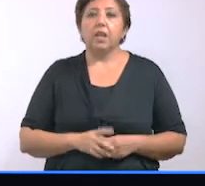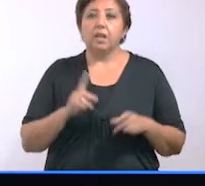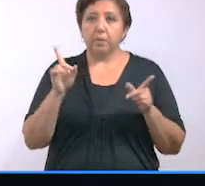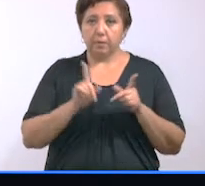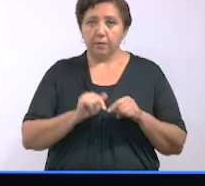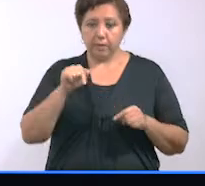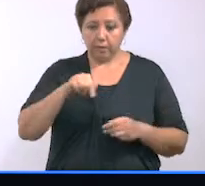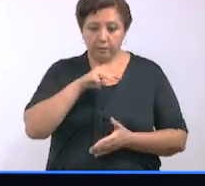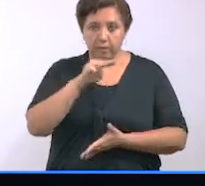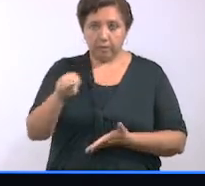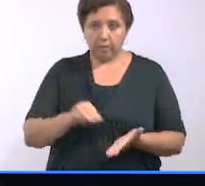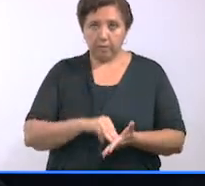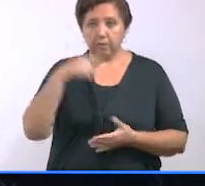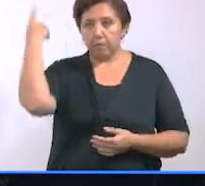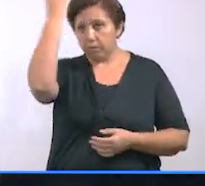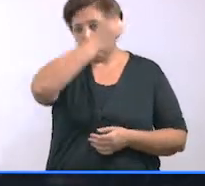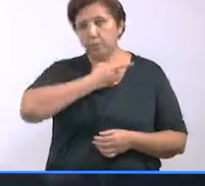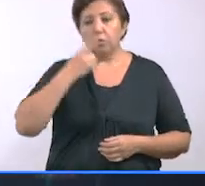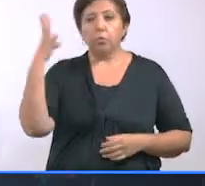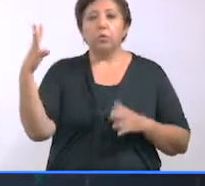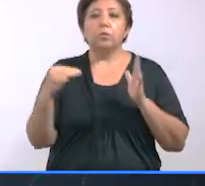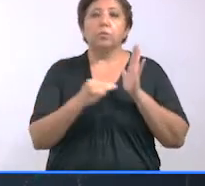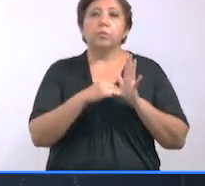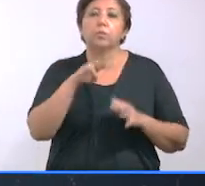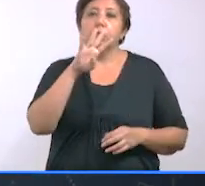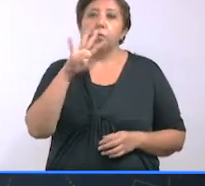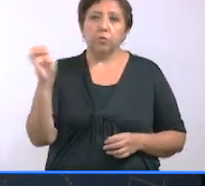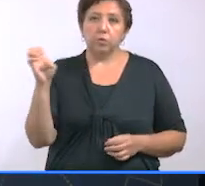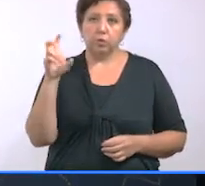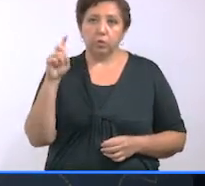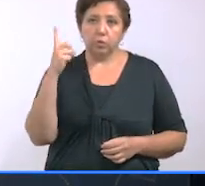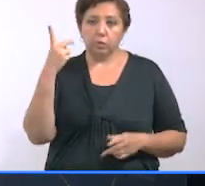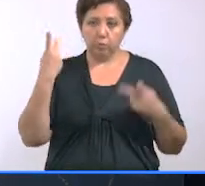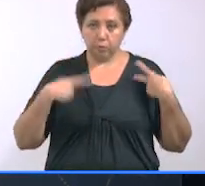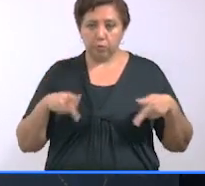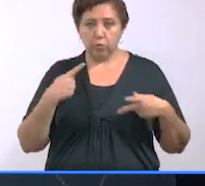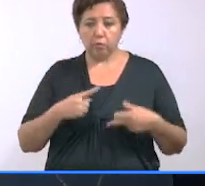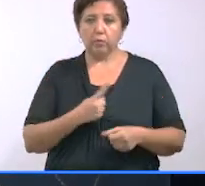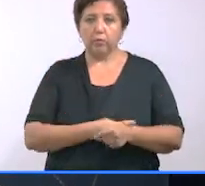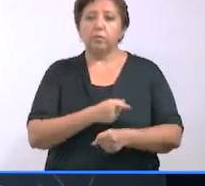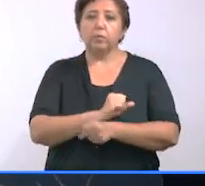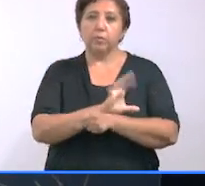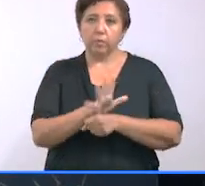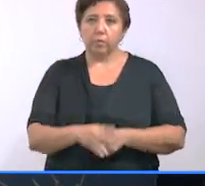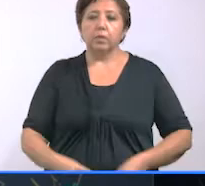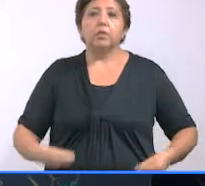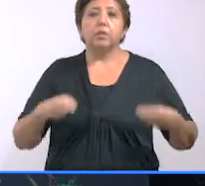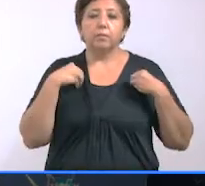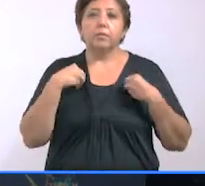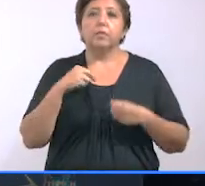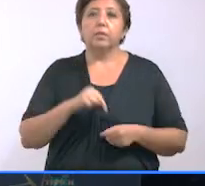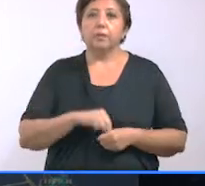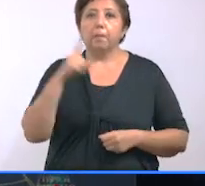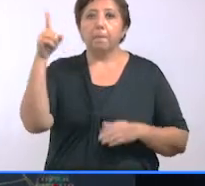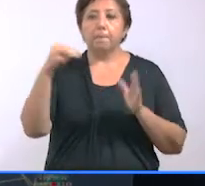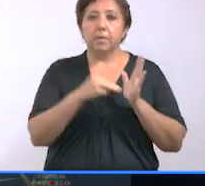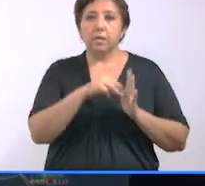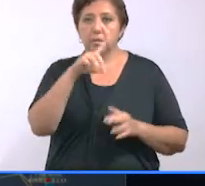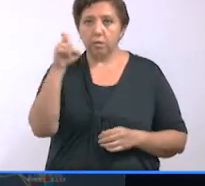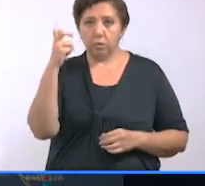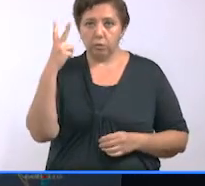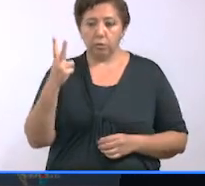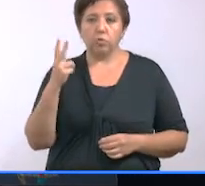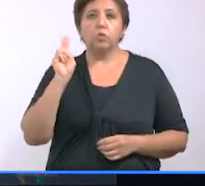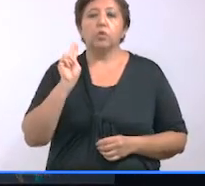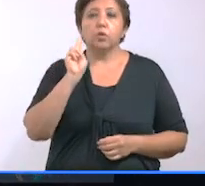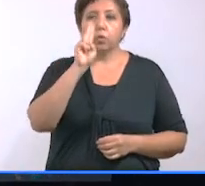Específicamente en Mérida se han diagnosticado 4,431 personas contagiadas de coronavirus que viven en 1,102 en